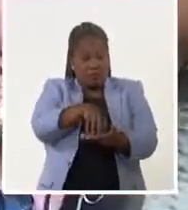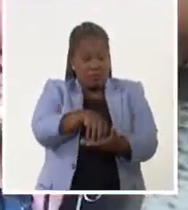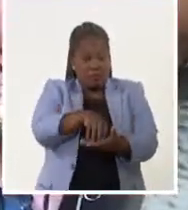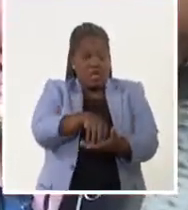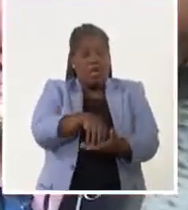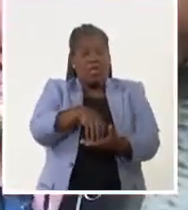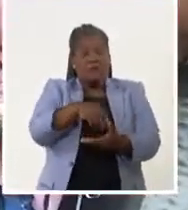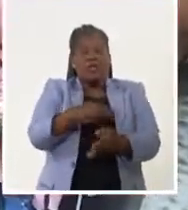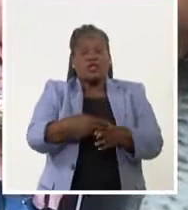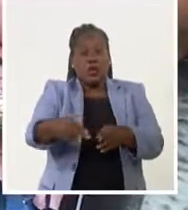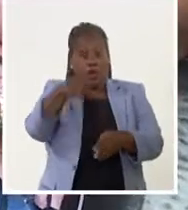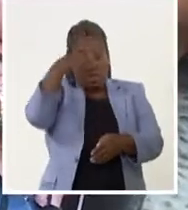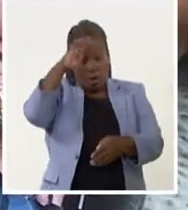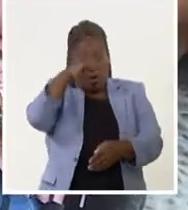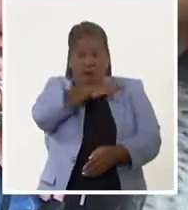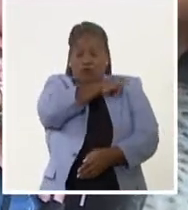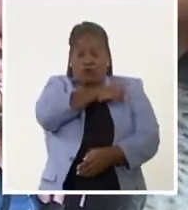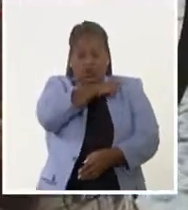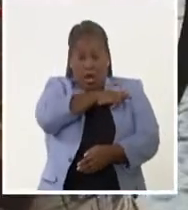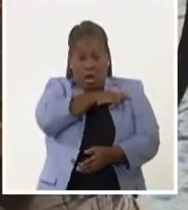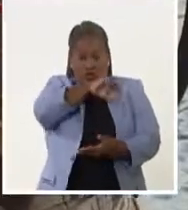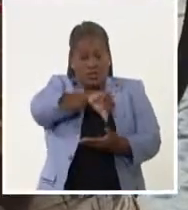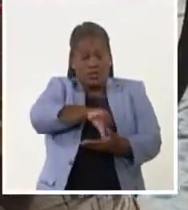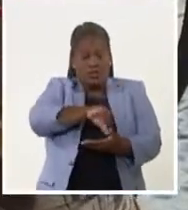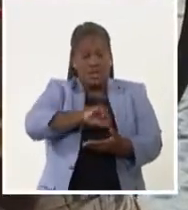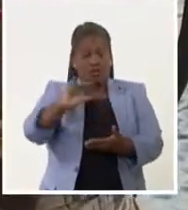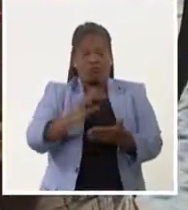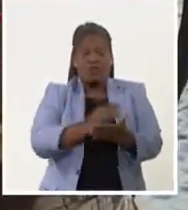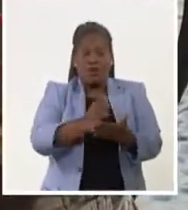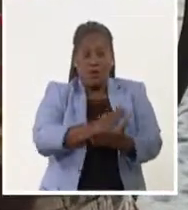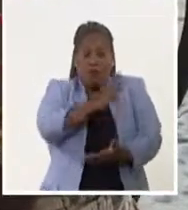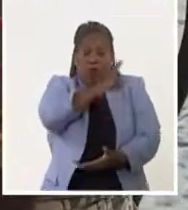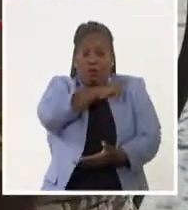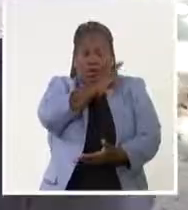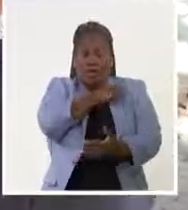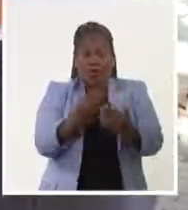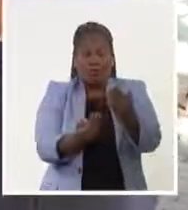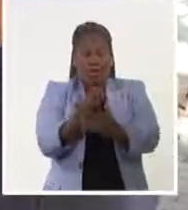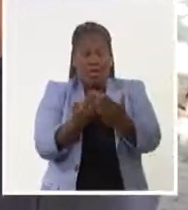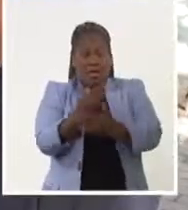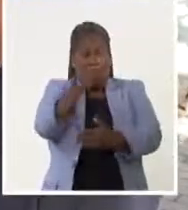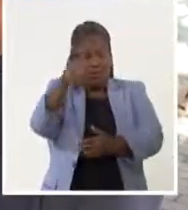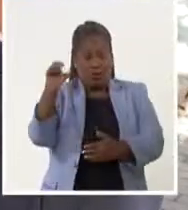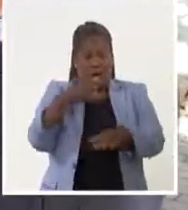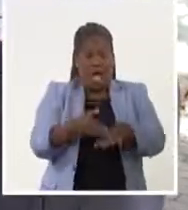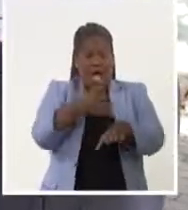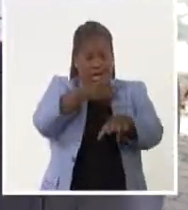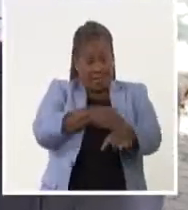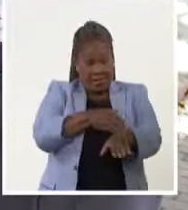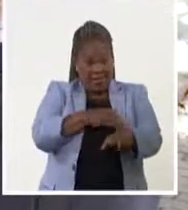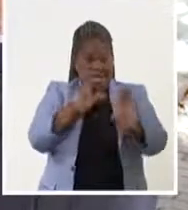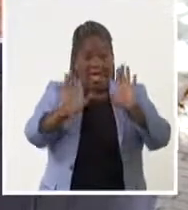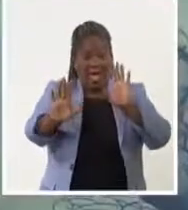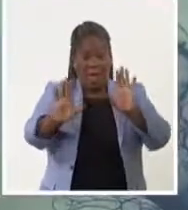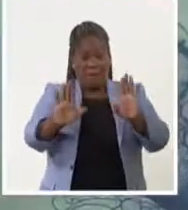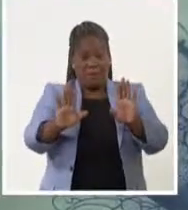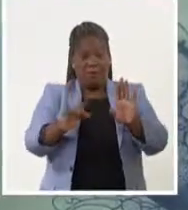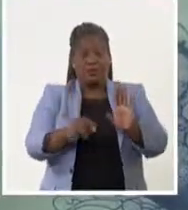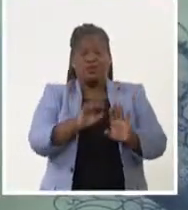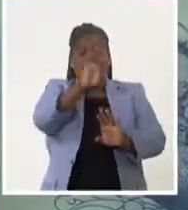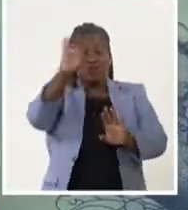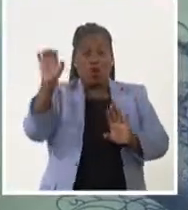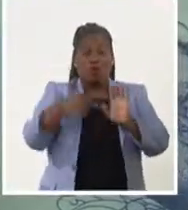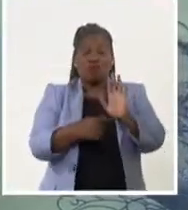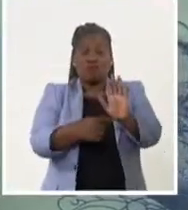funcionarios del Instituto Cubano del Libro y directores de editoriales, las cuales, previo al inicio de la exposición, exhibieron y